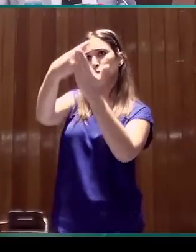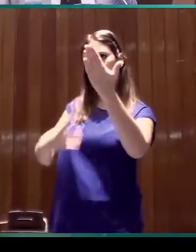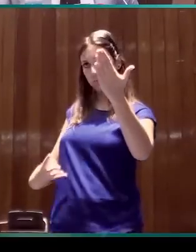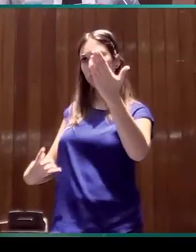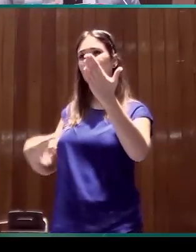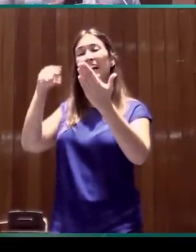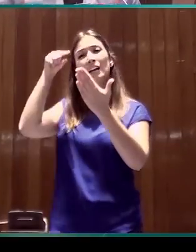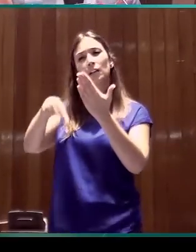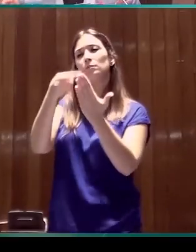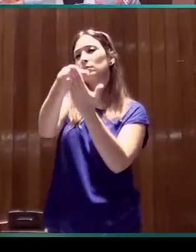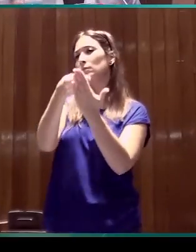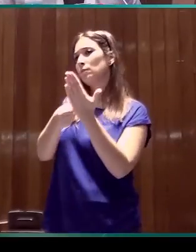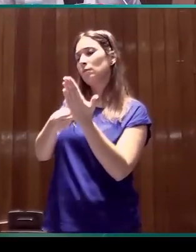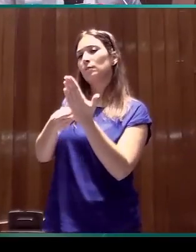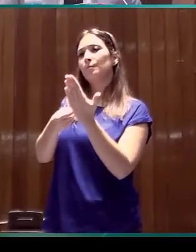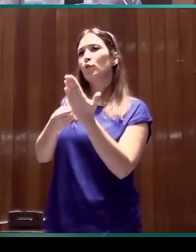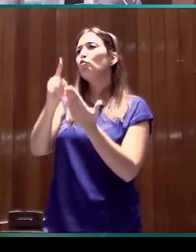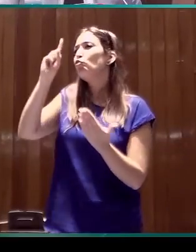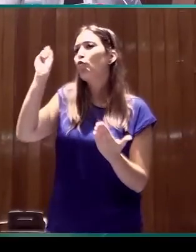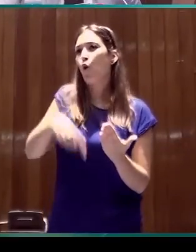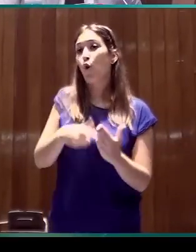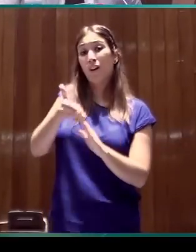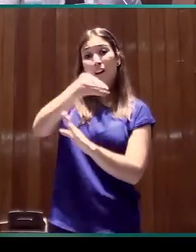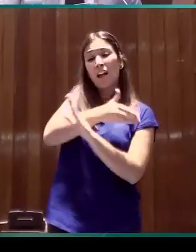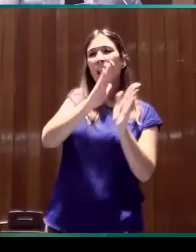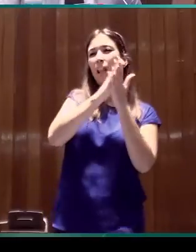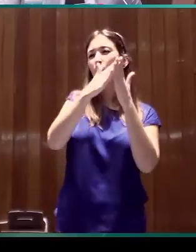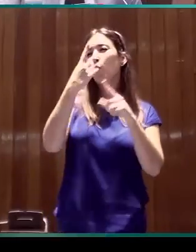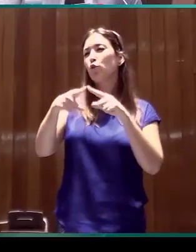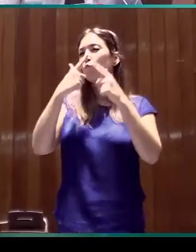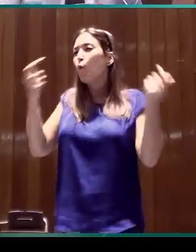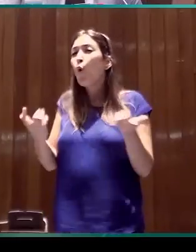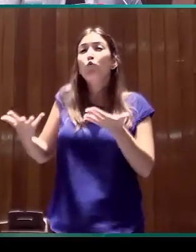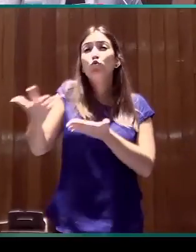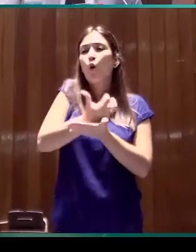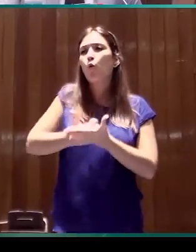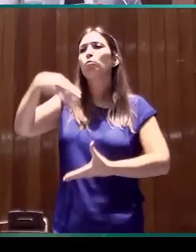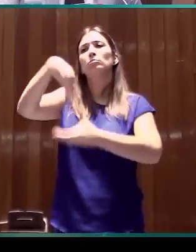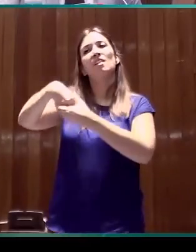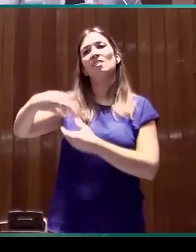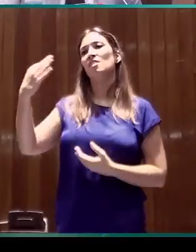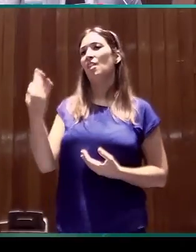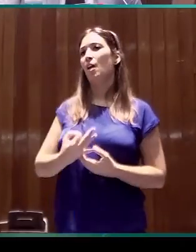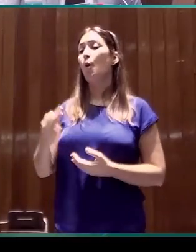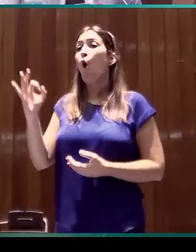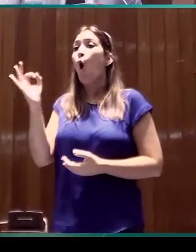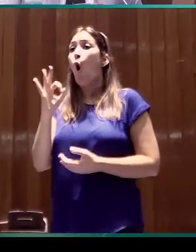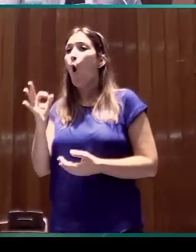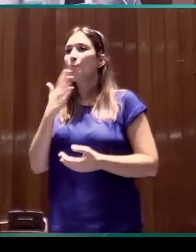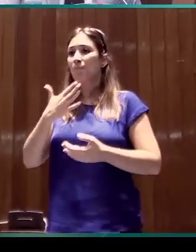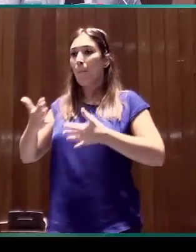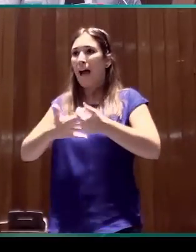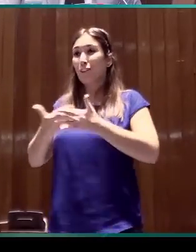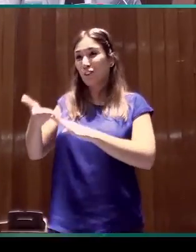que recogiera todo lo que se había publicado o que estuviera en estado de manuscrito